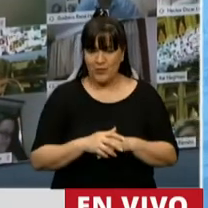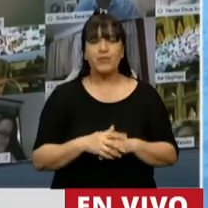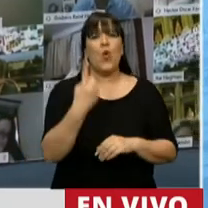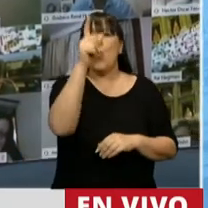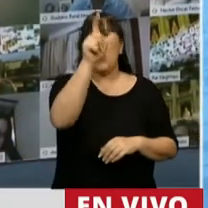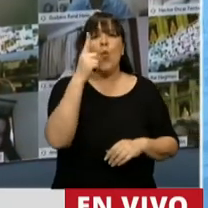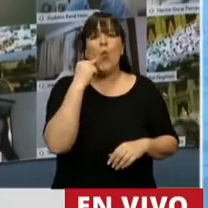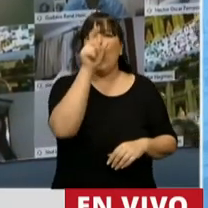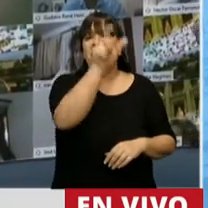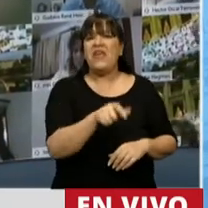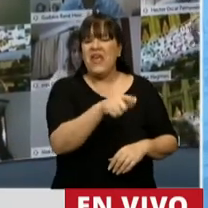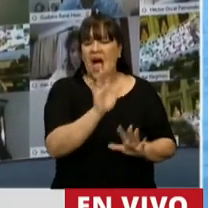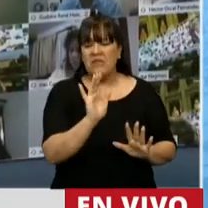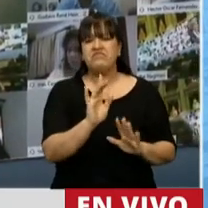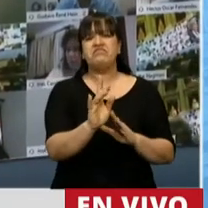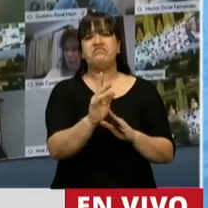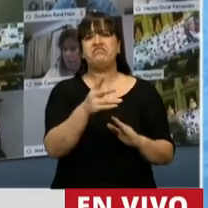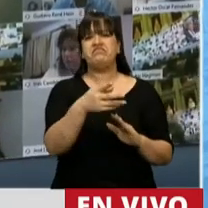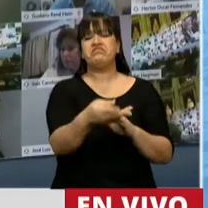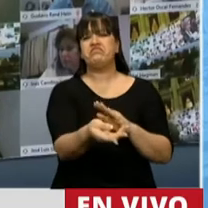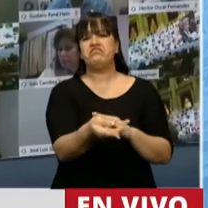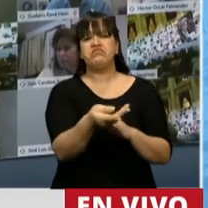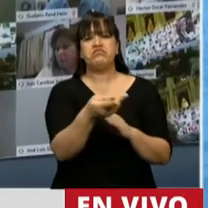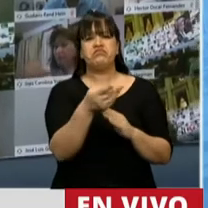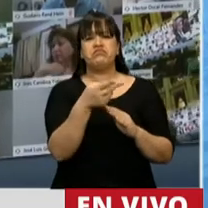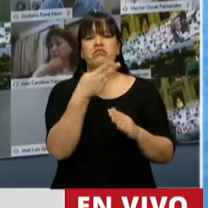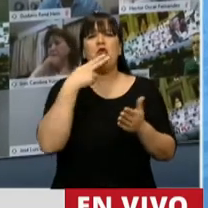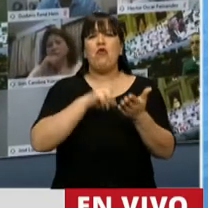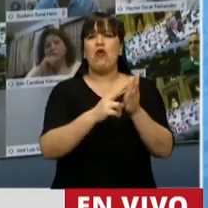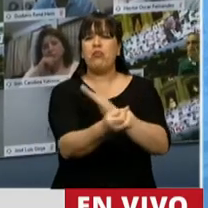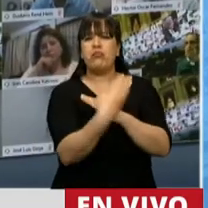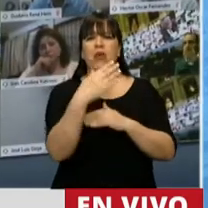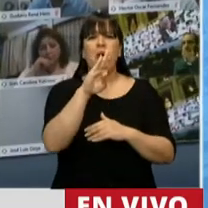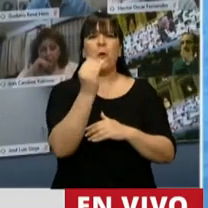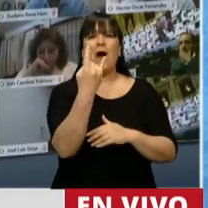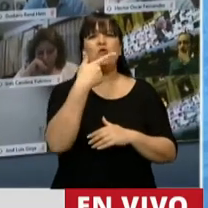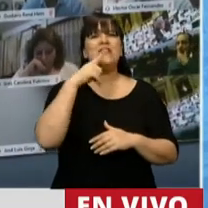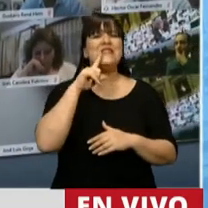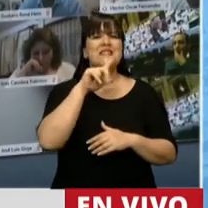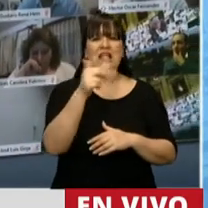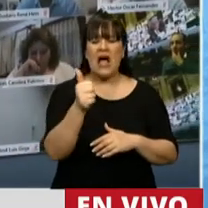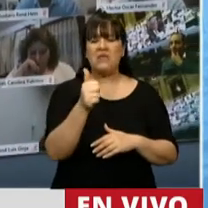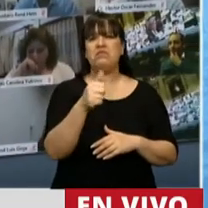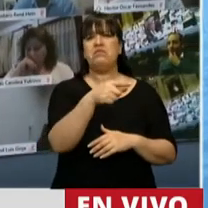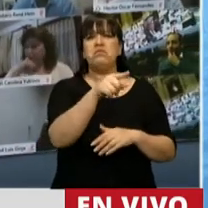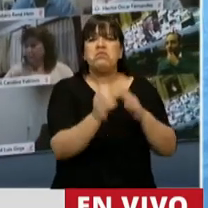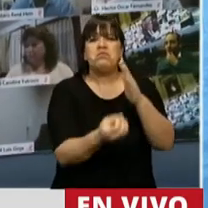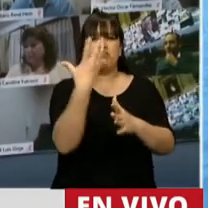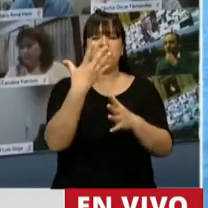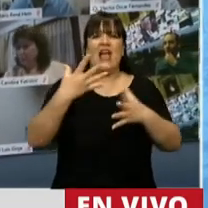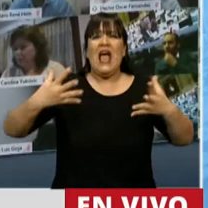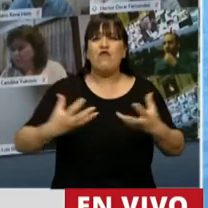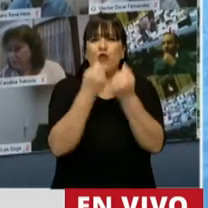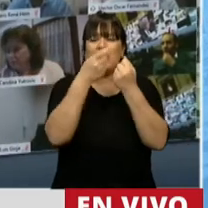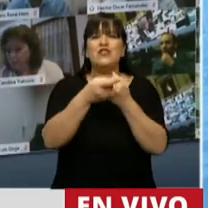un correo de un señor, Bautista Segons, que crea una fundación que se llama Rugby Sin